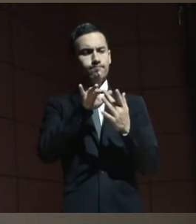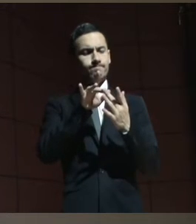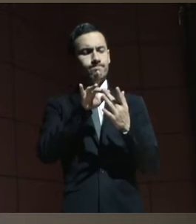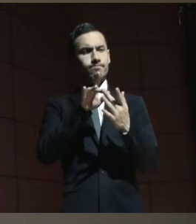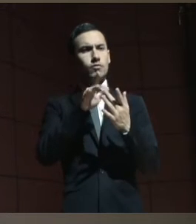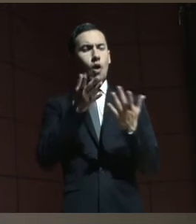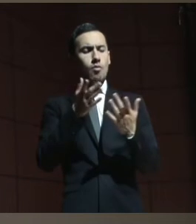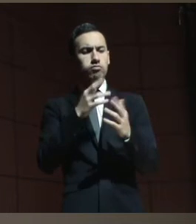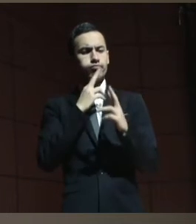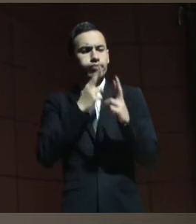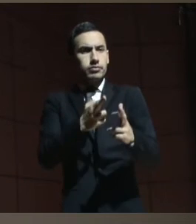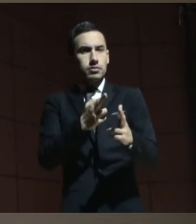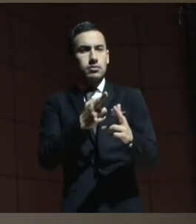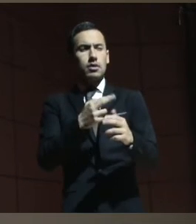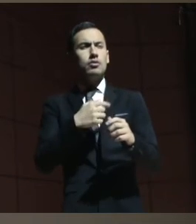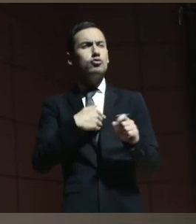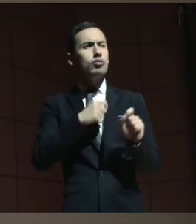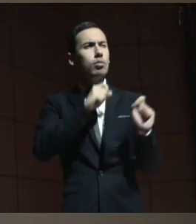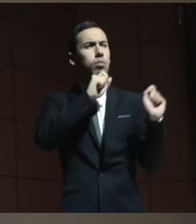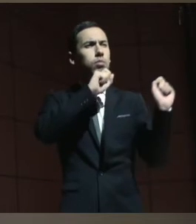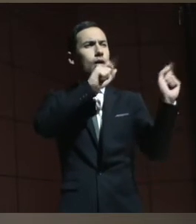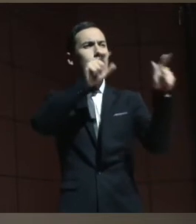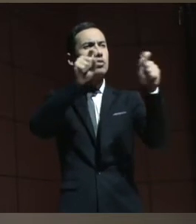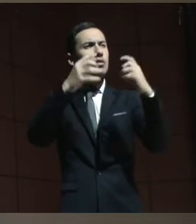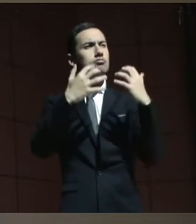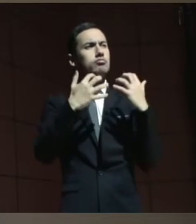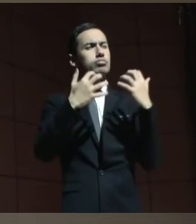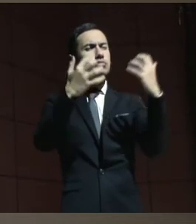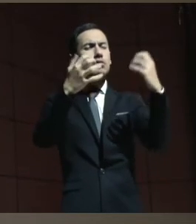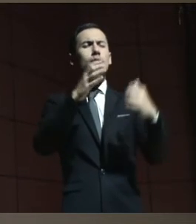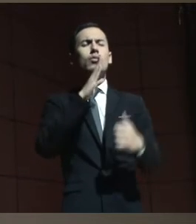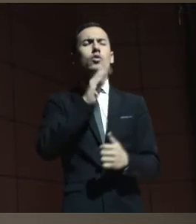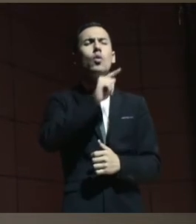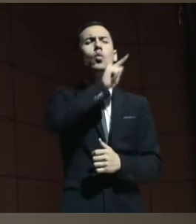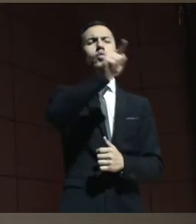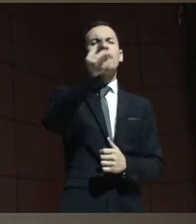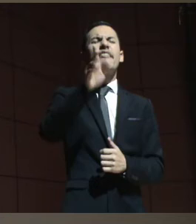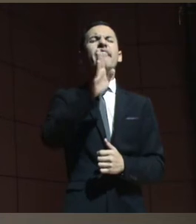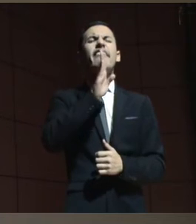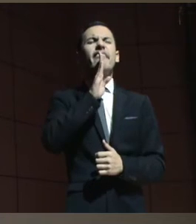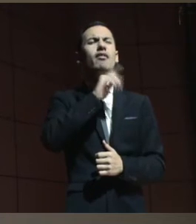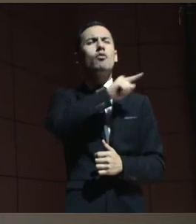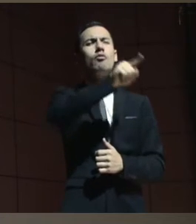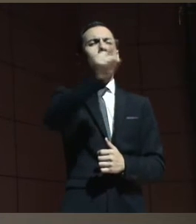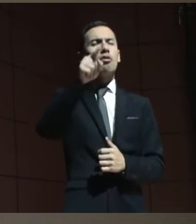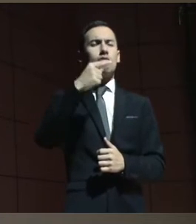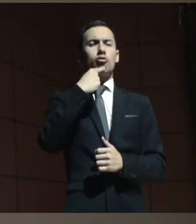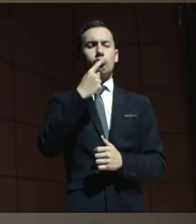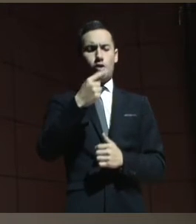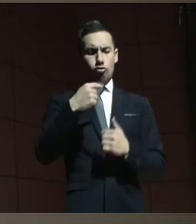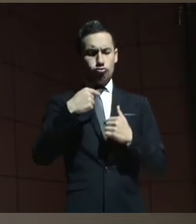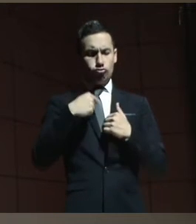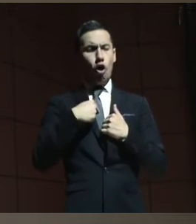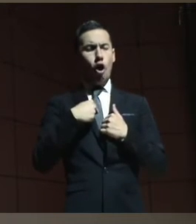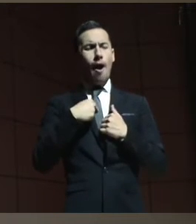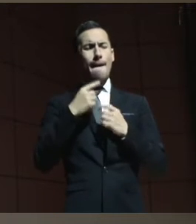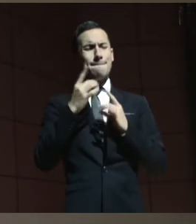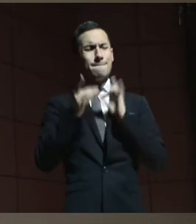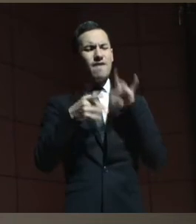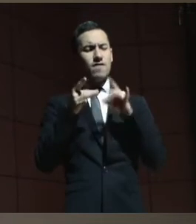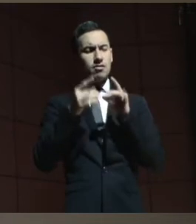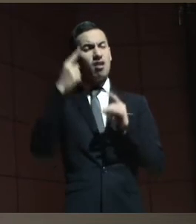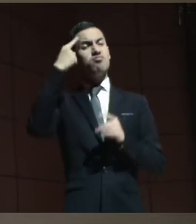Yo preguntaría al auditorio en acá presente, ¿quién de ustedes puede decir que tiene la perfecta razón